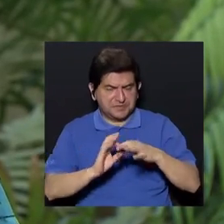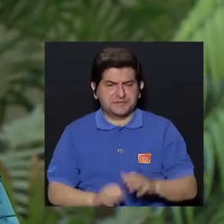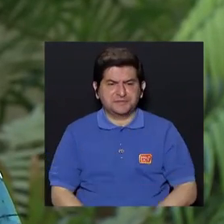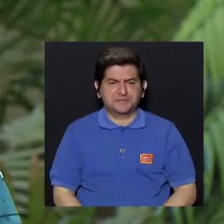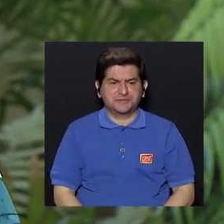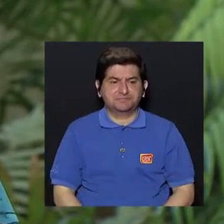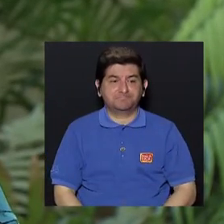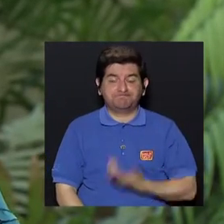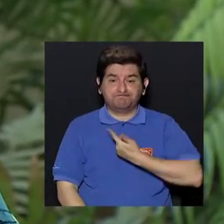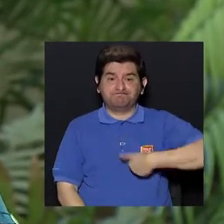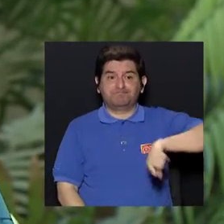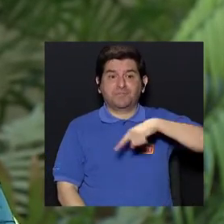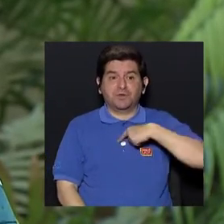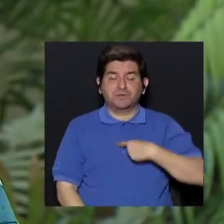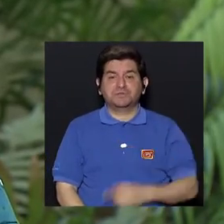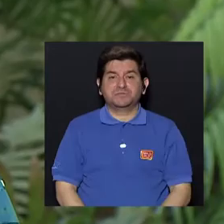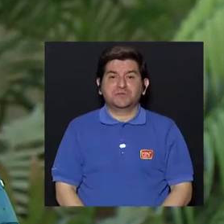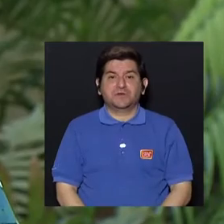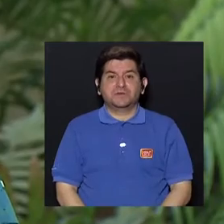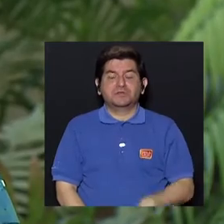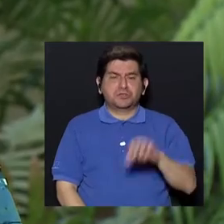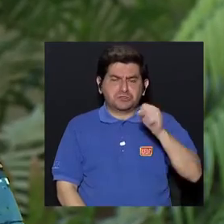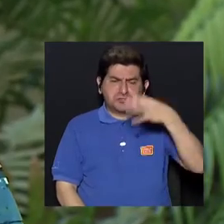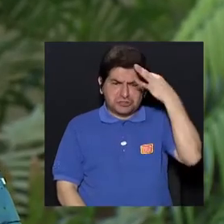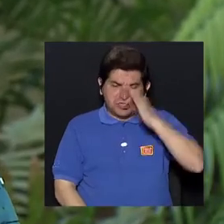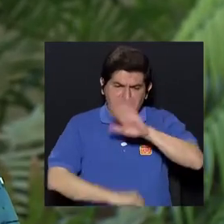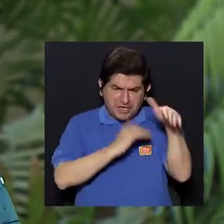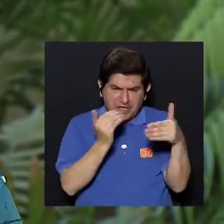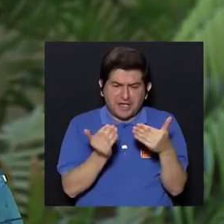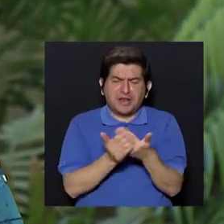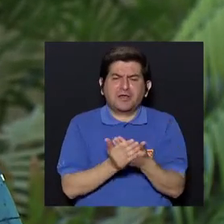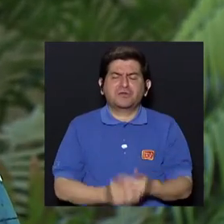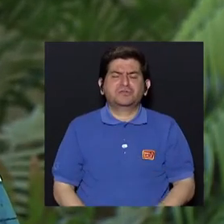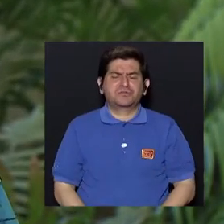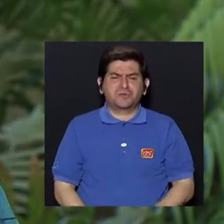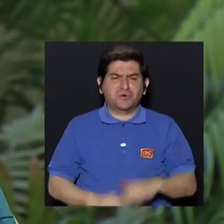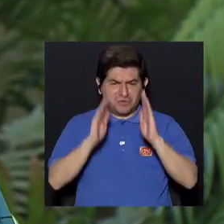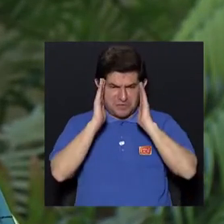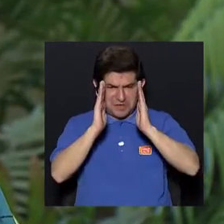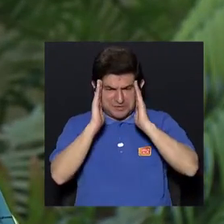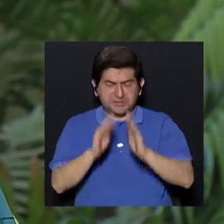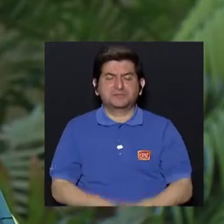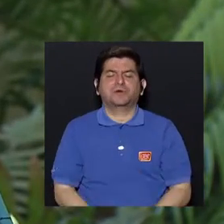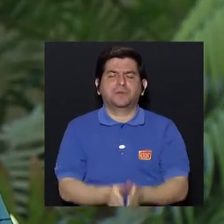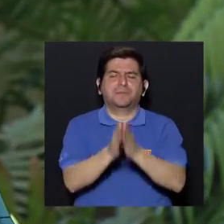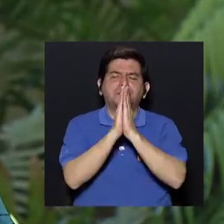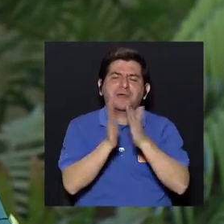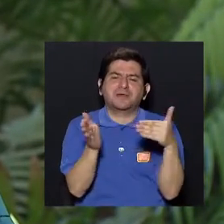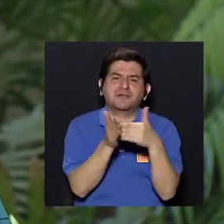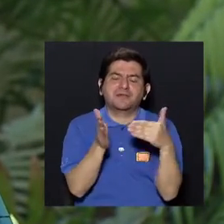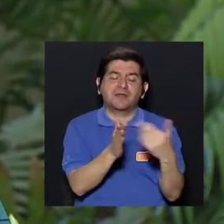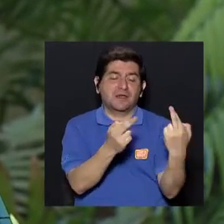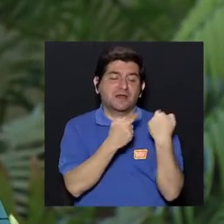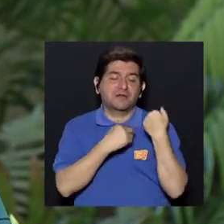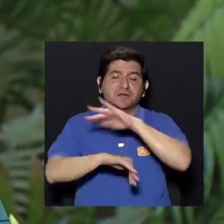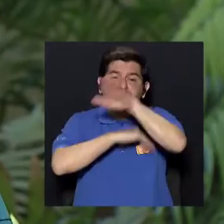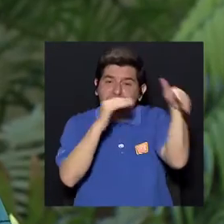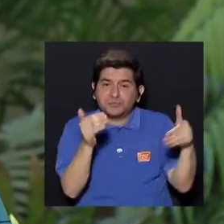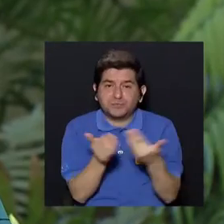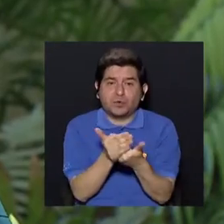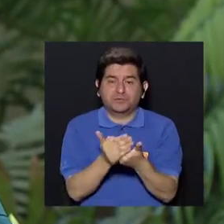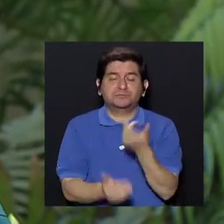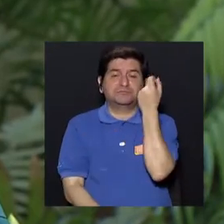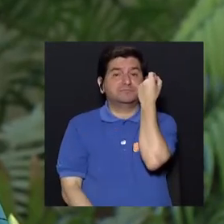este, de, estamos, si abordamos, creo yo, todo lo que tenemos y hacer el llamado de nuevo, que es una responsabilidad de